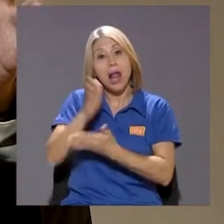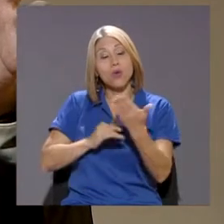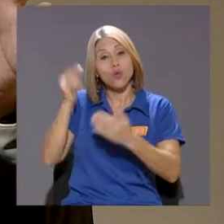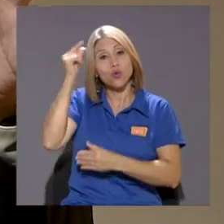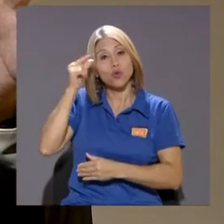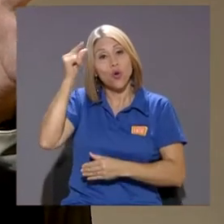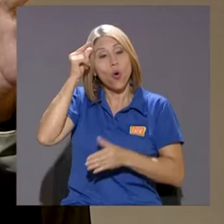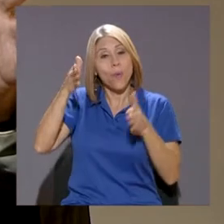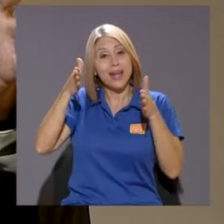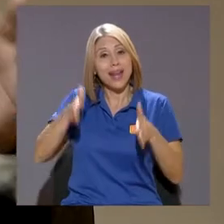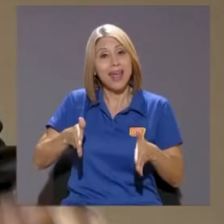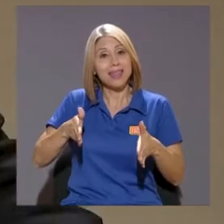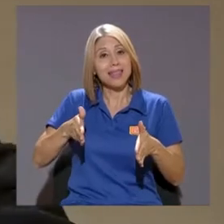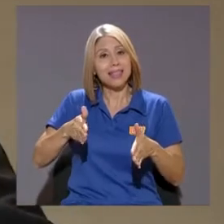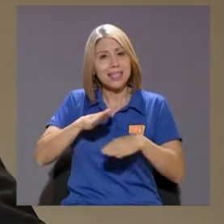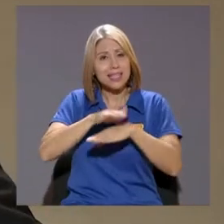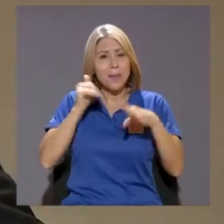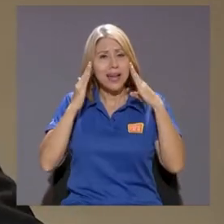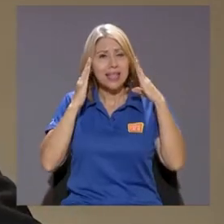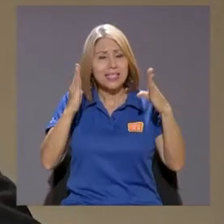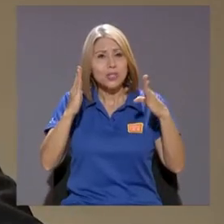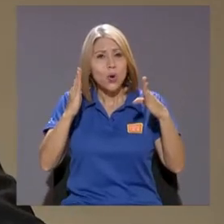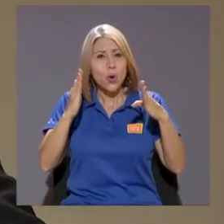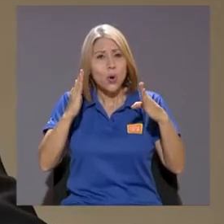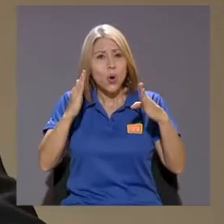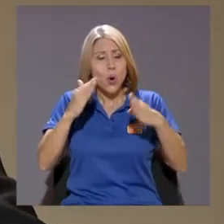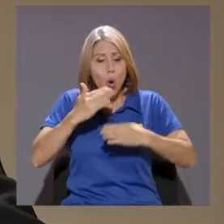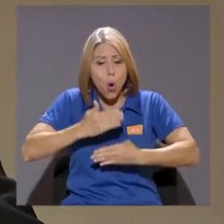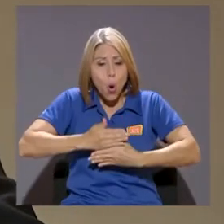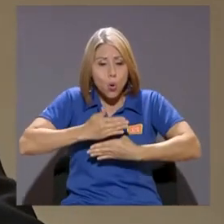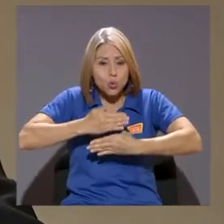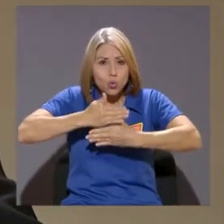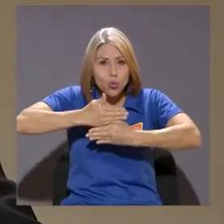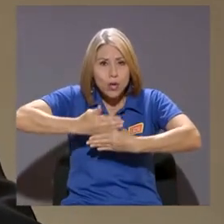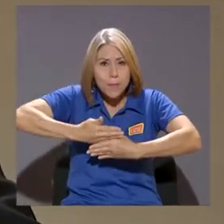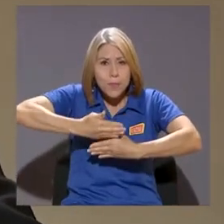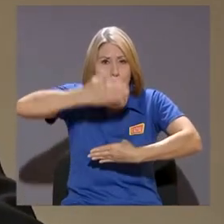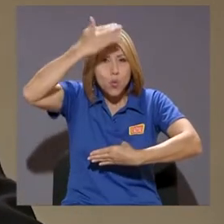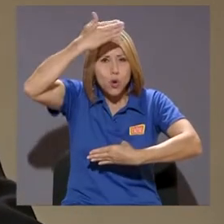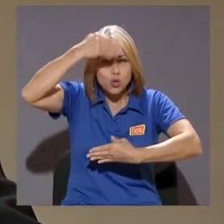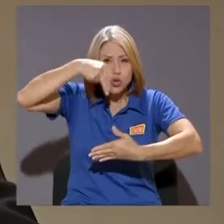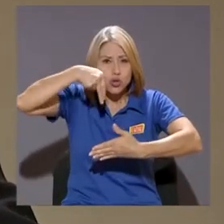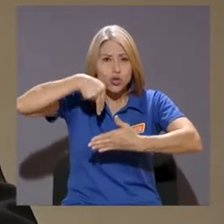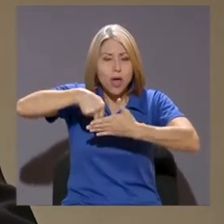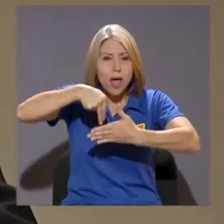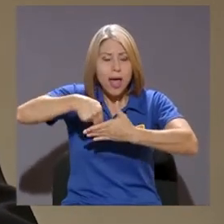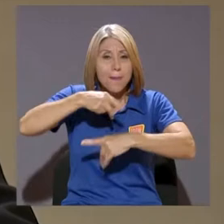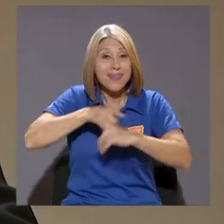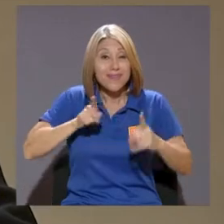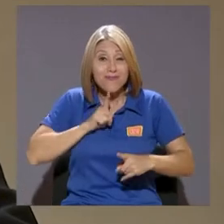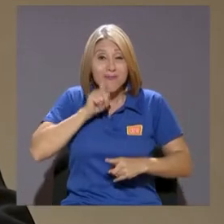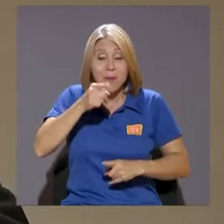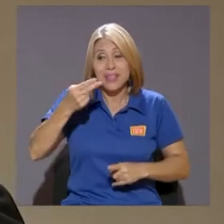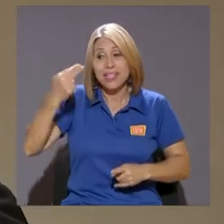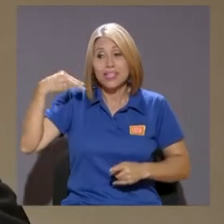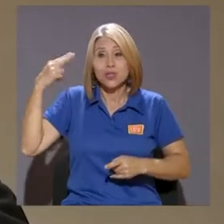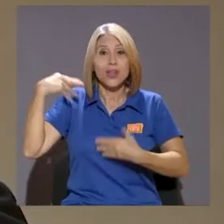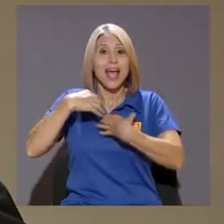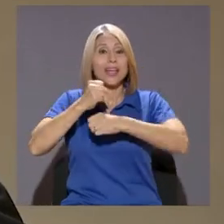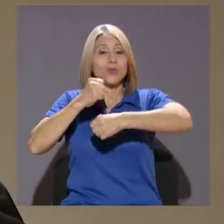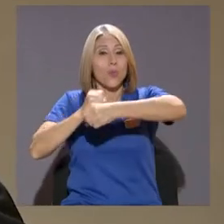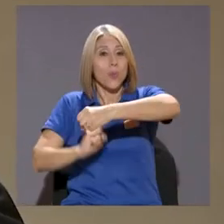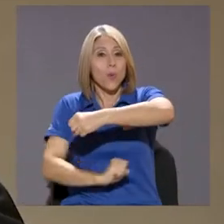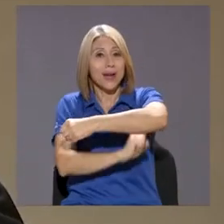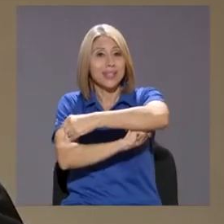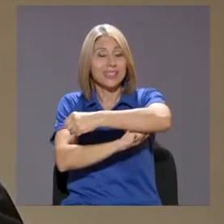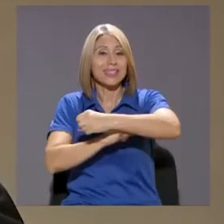ha ido hacia la construcción de puentes Y los británicos, sobre todo